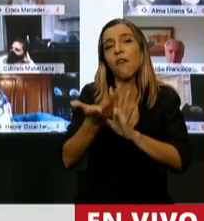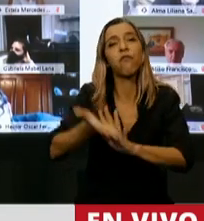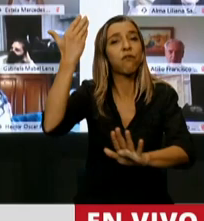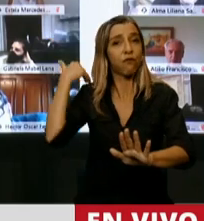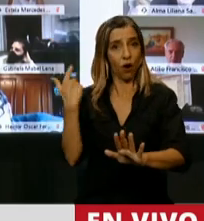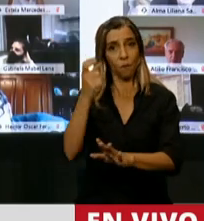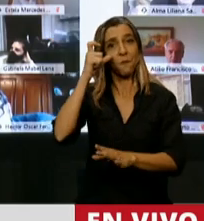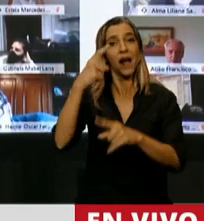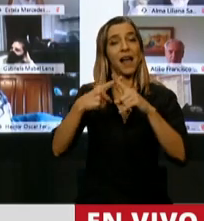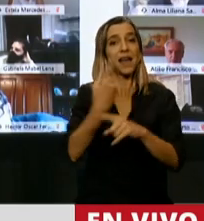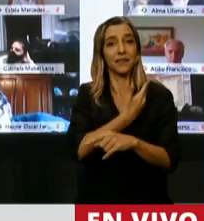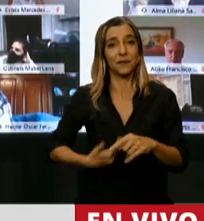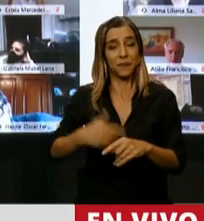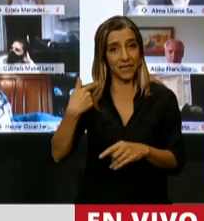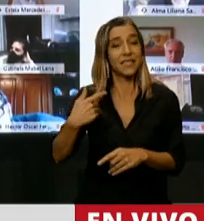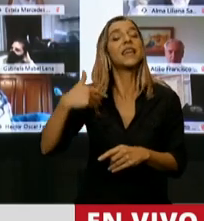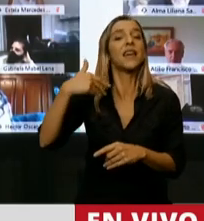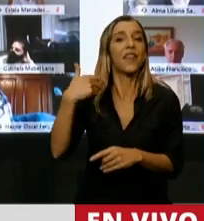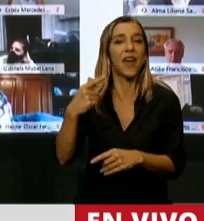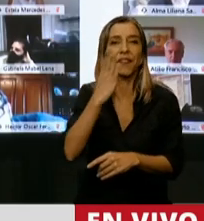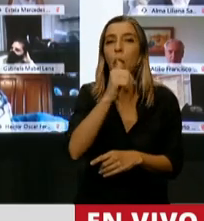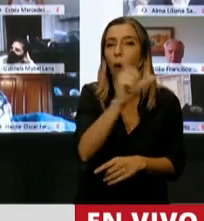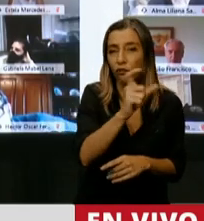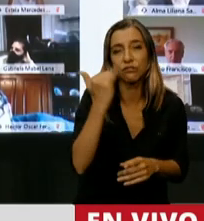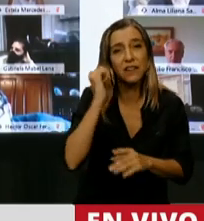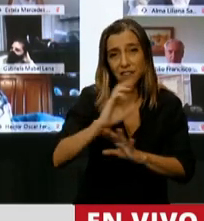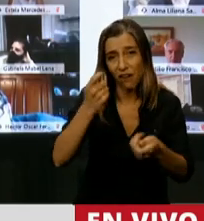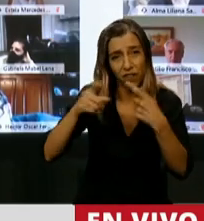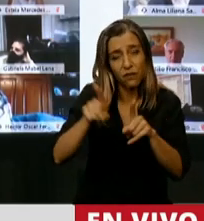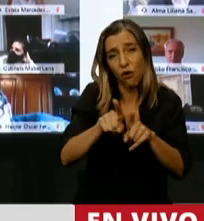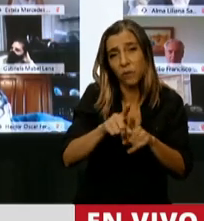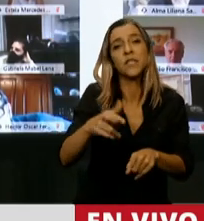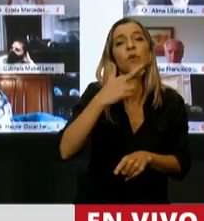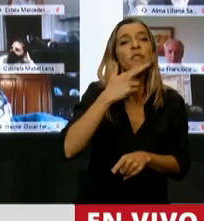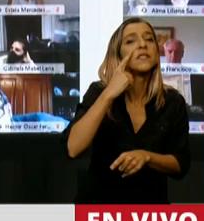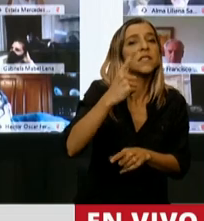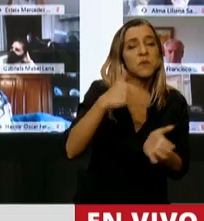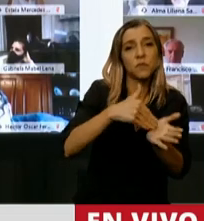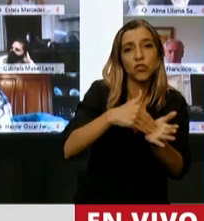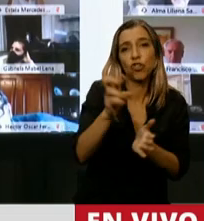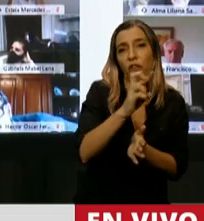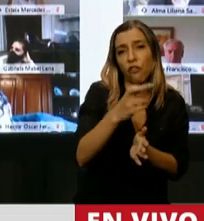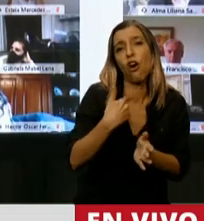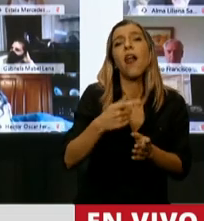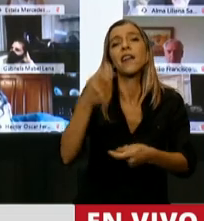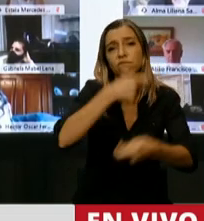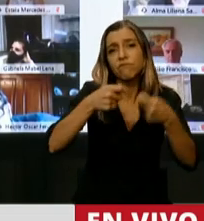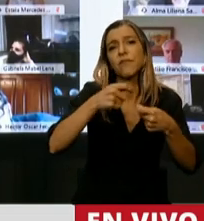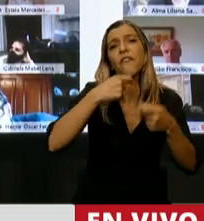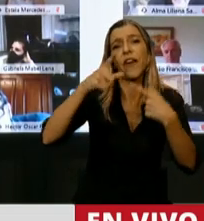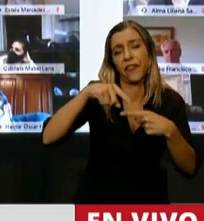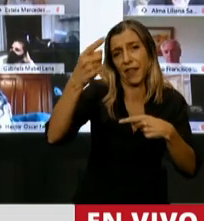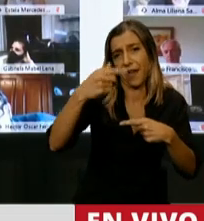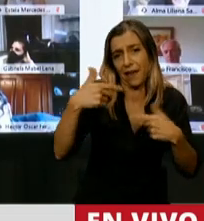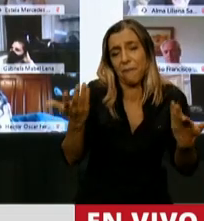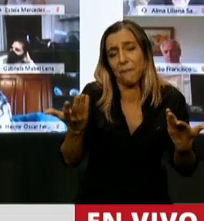el expresidente del Banco Central, Banoli, creo que fueron 17.000 millones de dólares de ventas en el mercado de futuro que tuvo que pagar el siguiente